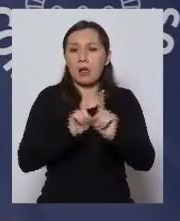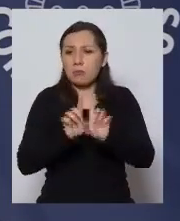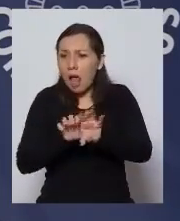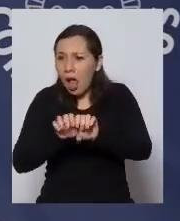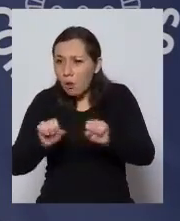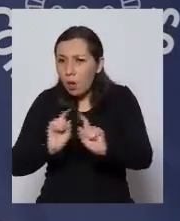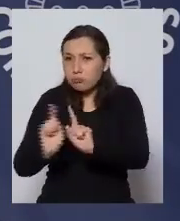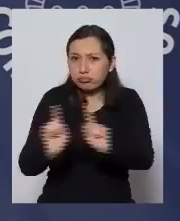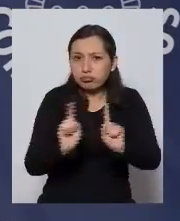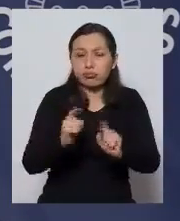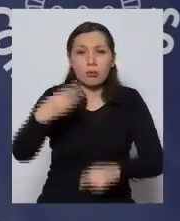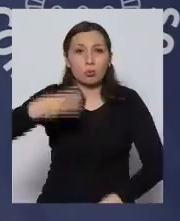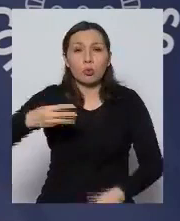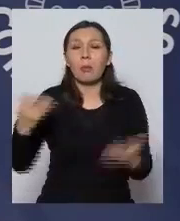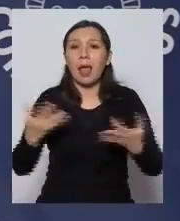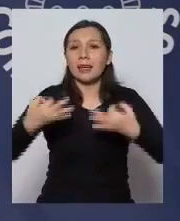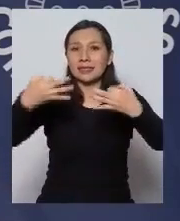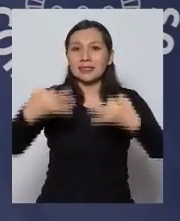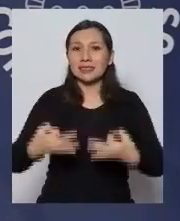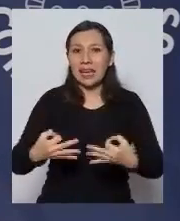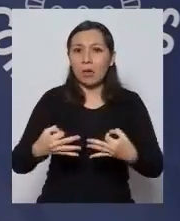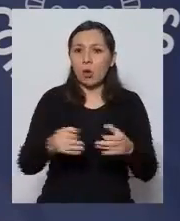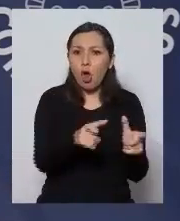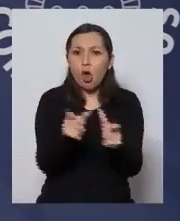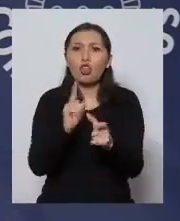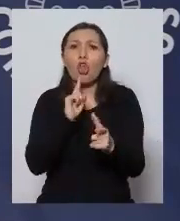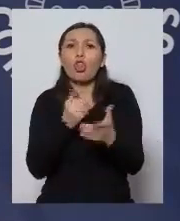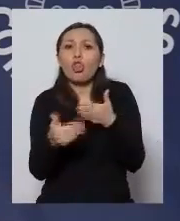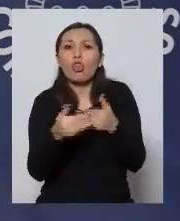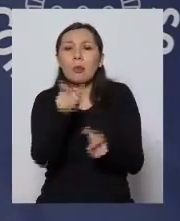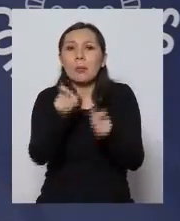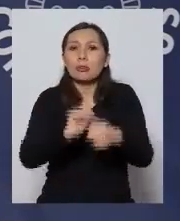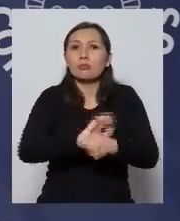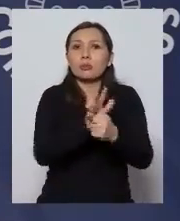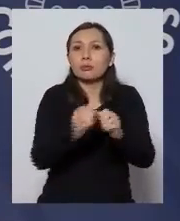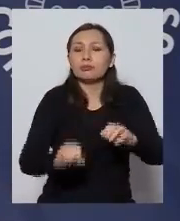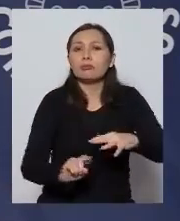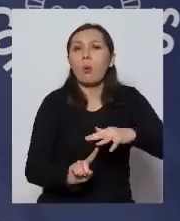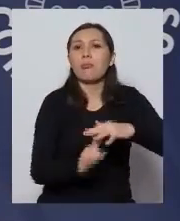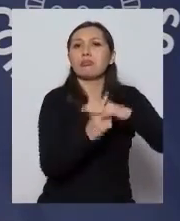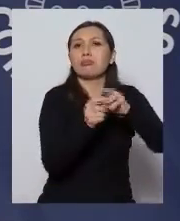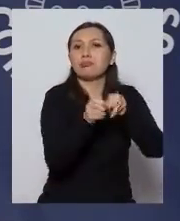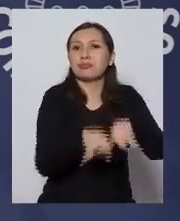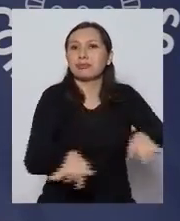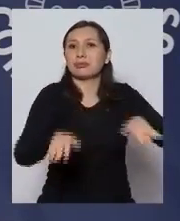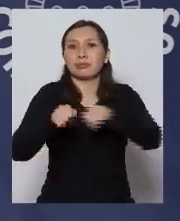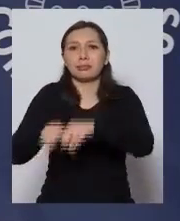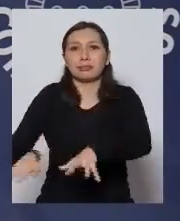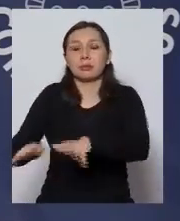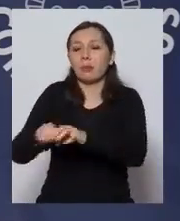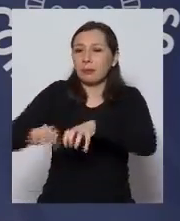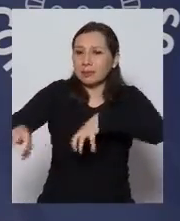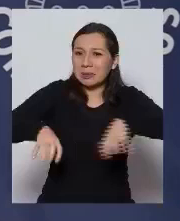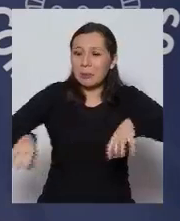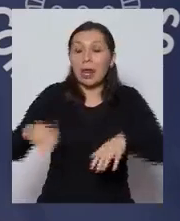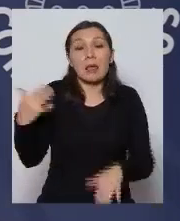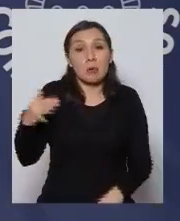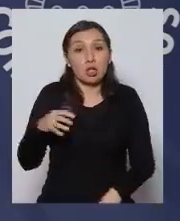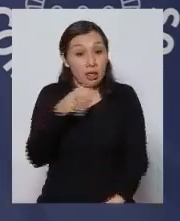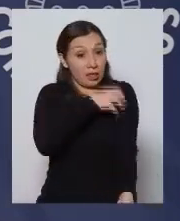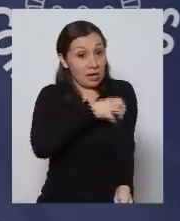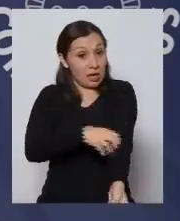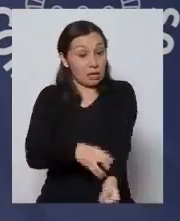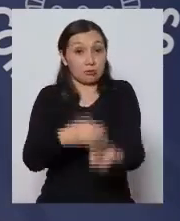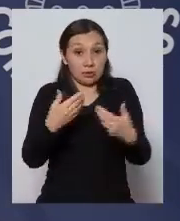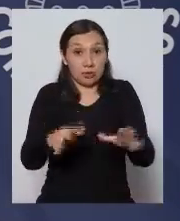municipalidades para asegurar esta trazabilidad que separando es muy importante en las regiones